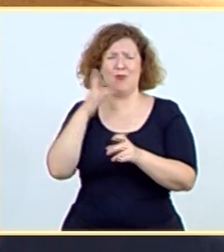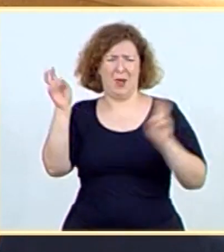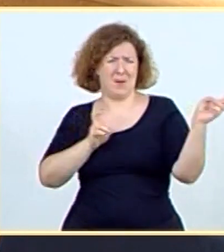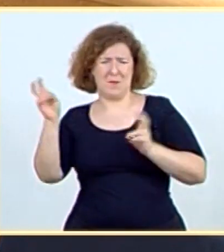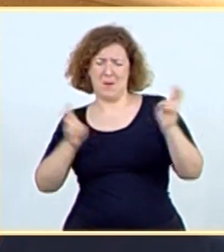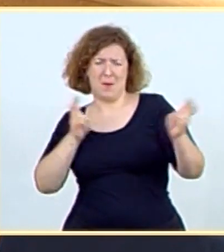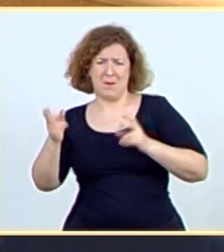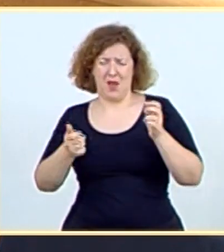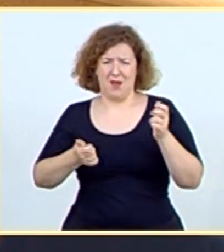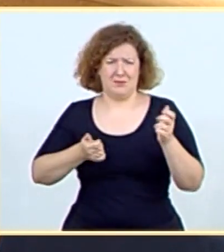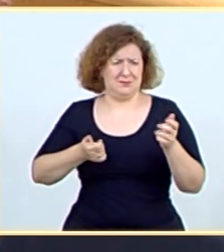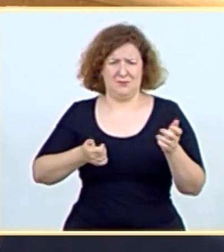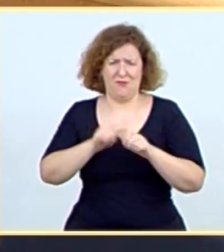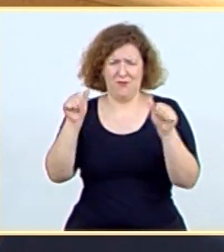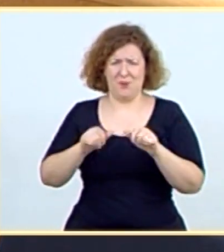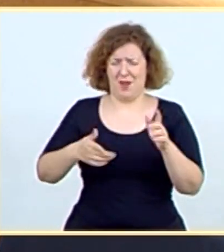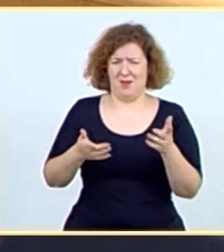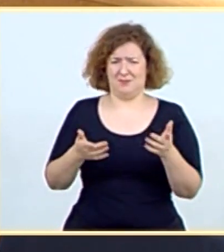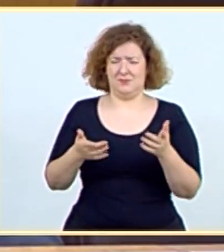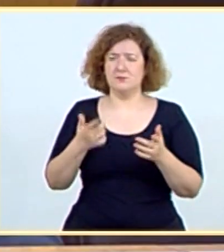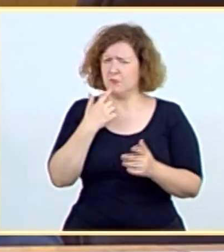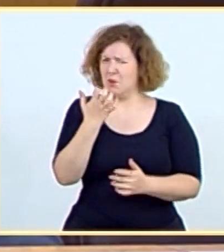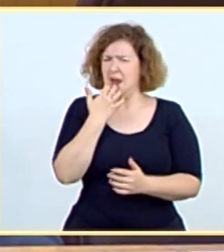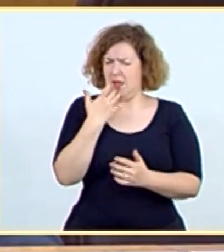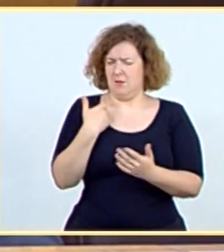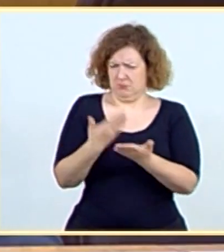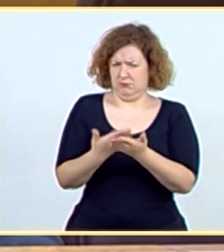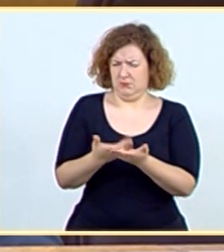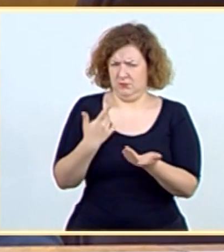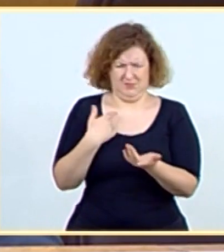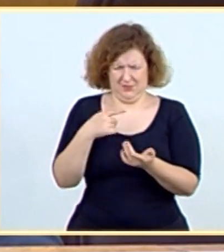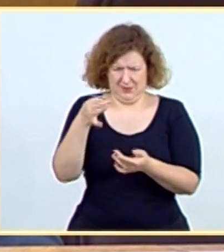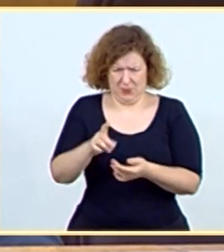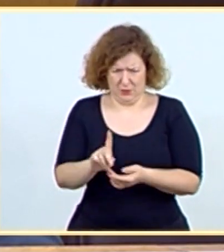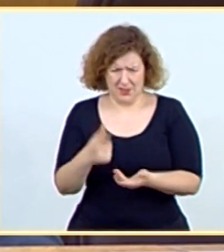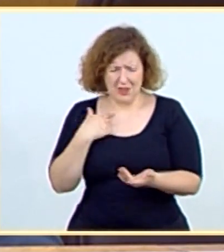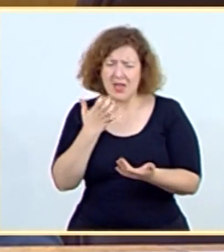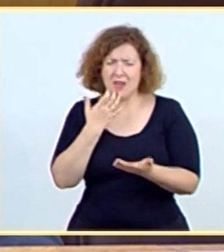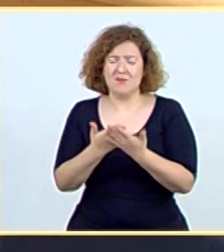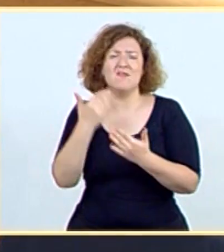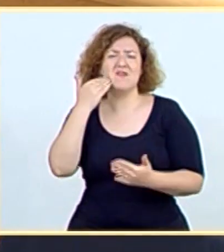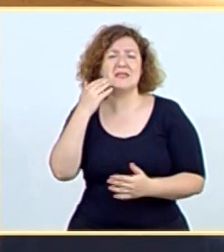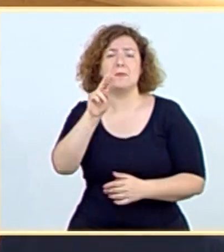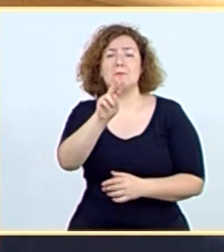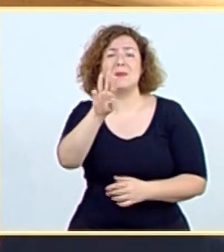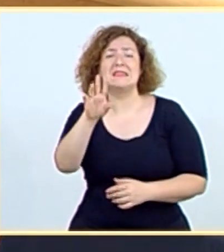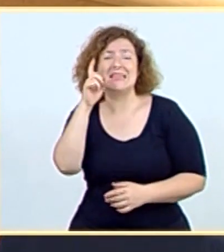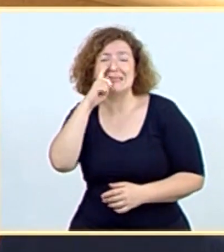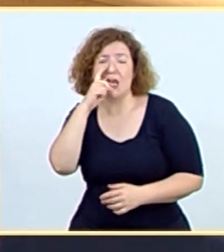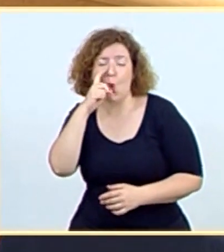no es verdad. Mire, le voy a decir, por buscar una fecha próxima a su pregunta, 23 de junio,